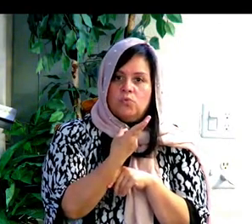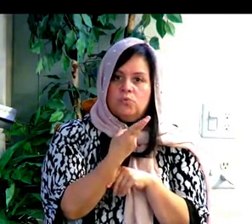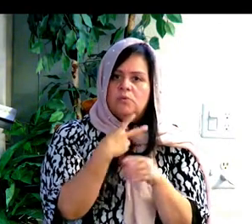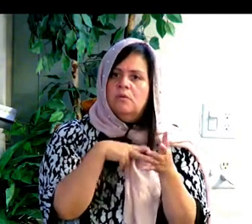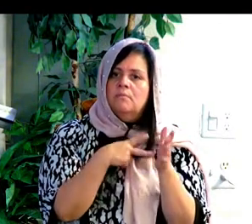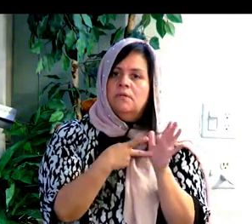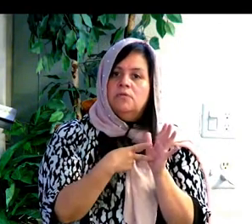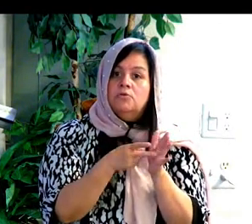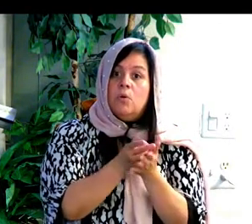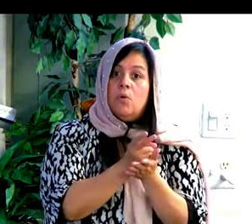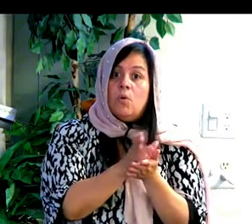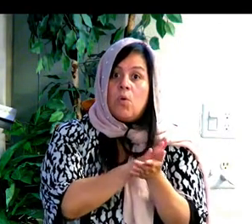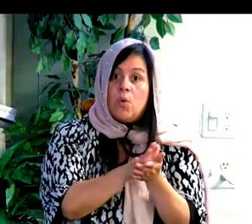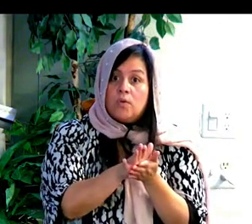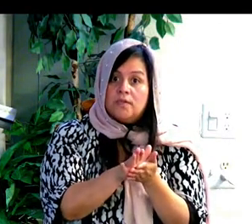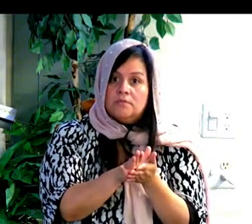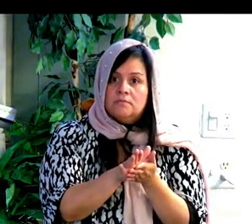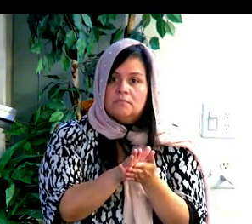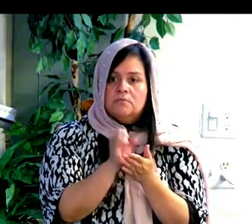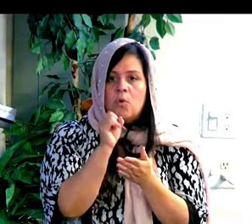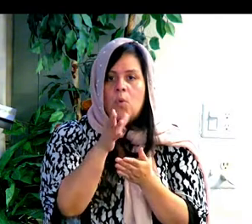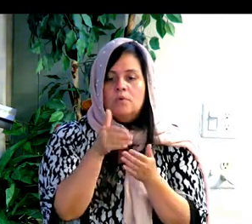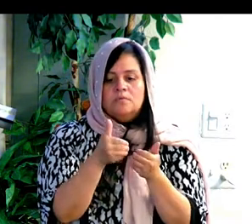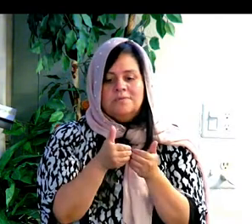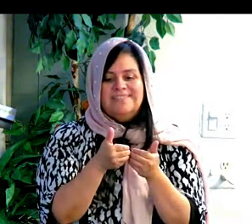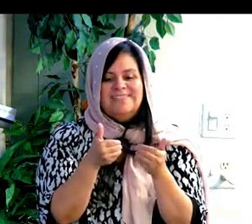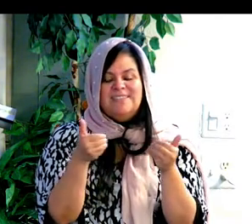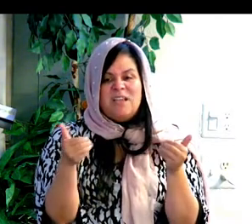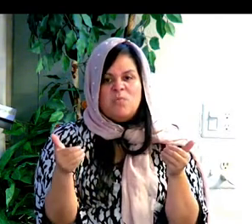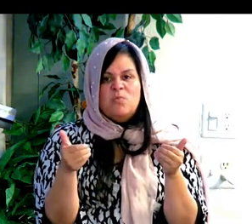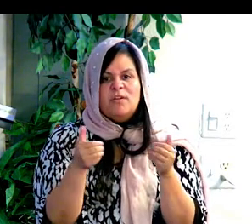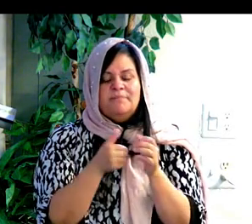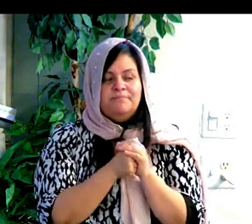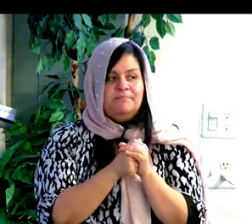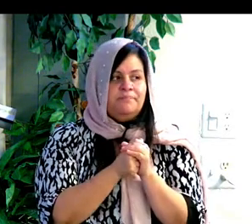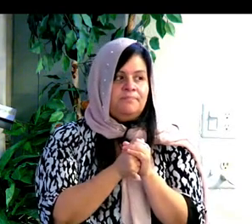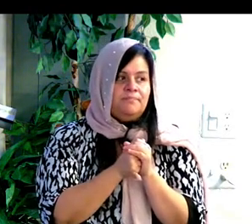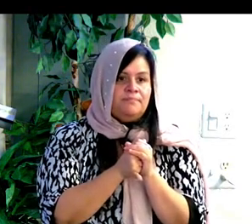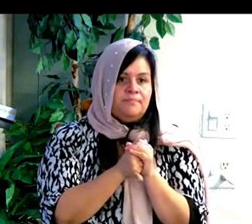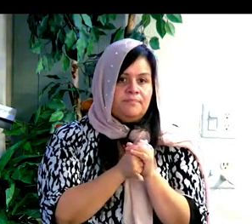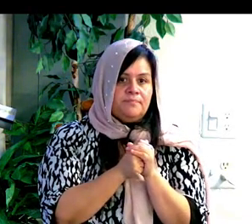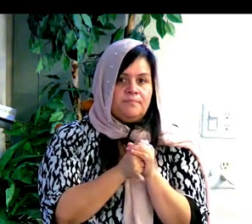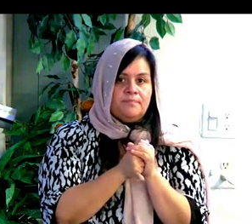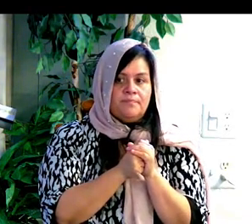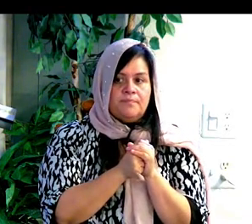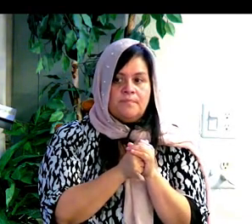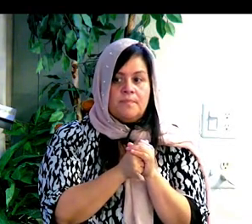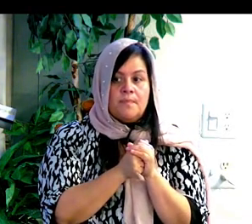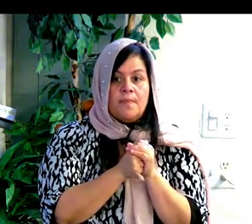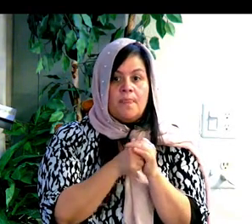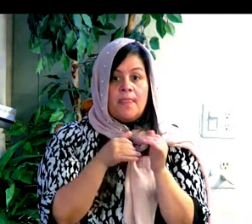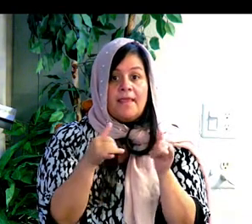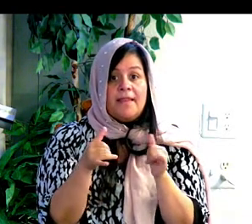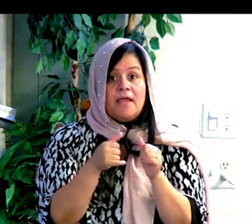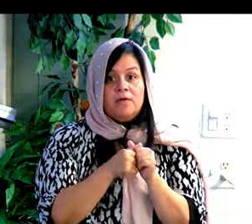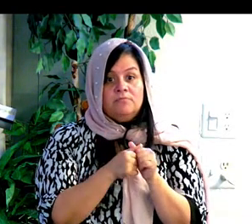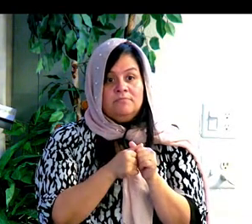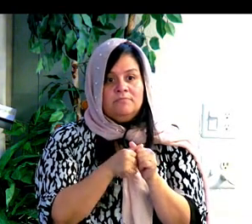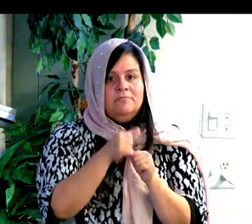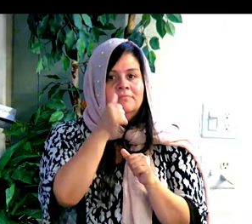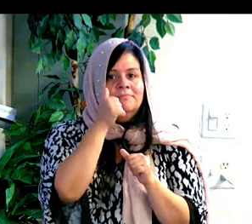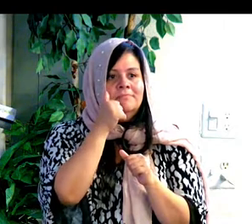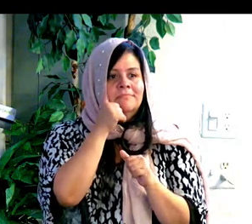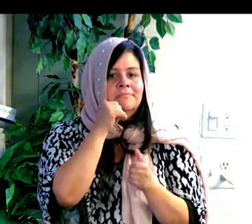means separate. Y quiere decir tanto, que quiere decir apartado. So now she says, yes, she's